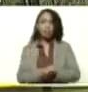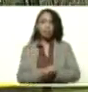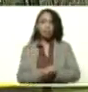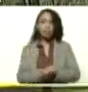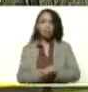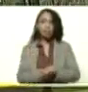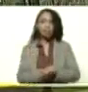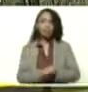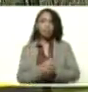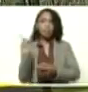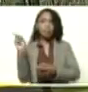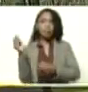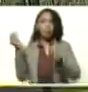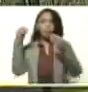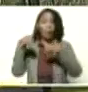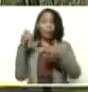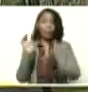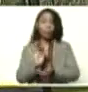¿Estás de acuerdo?